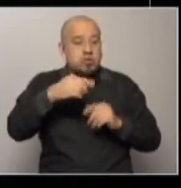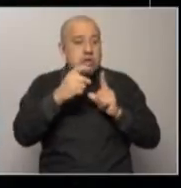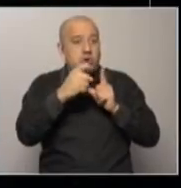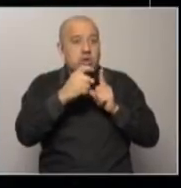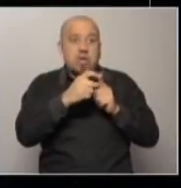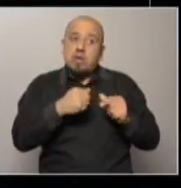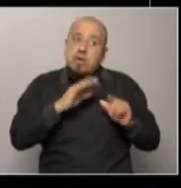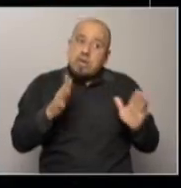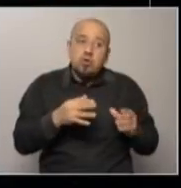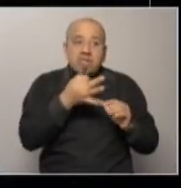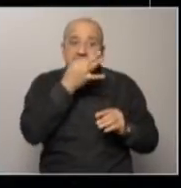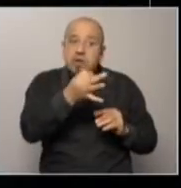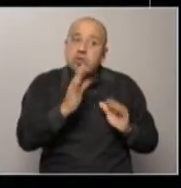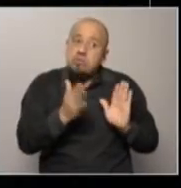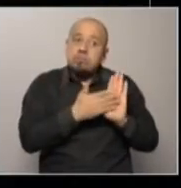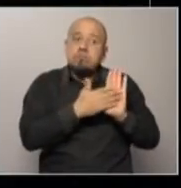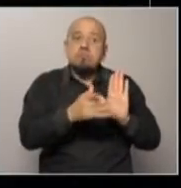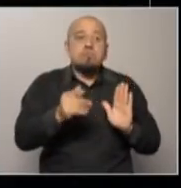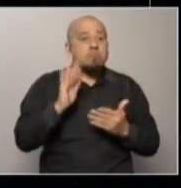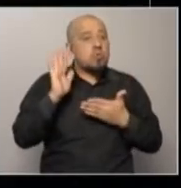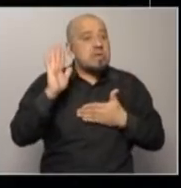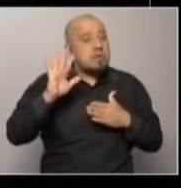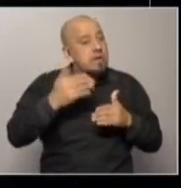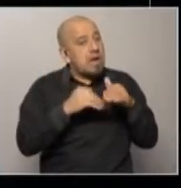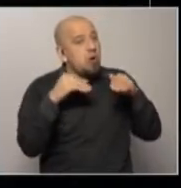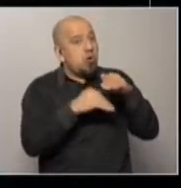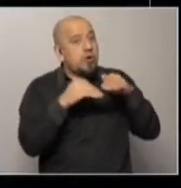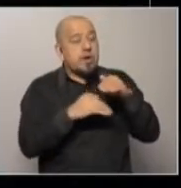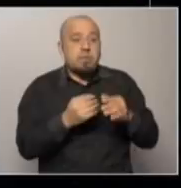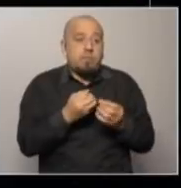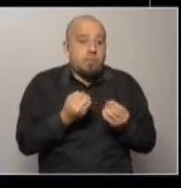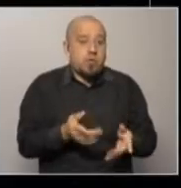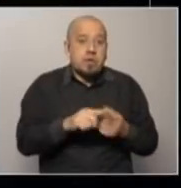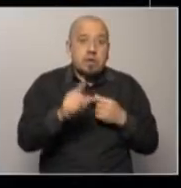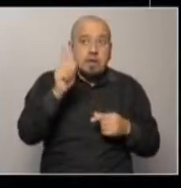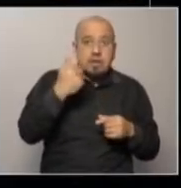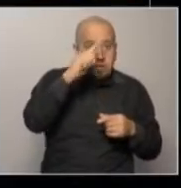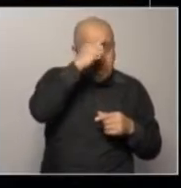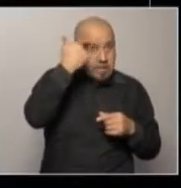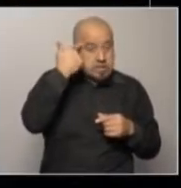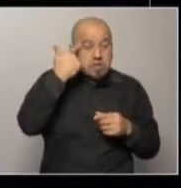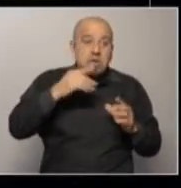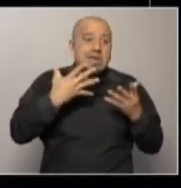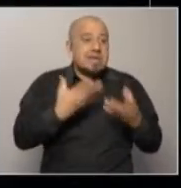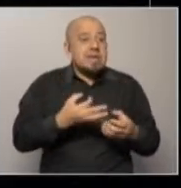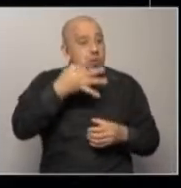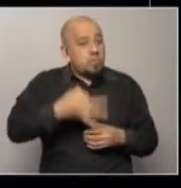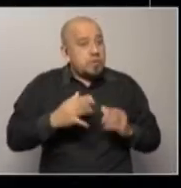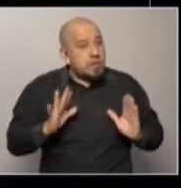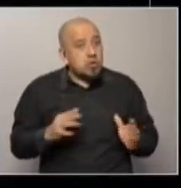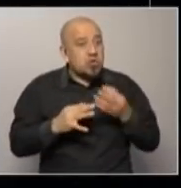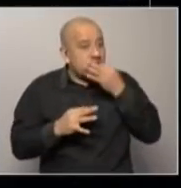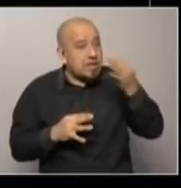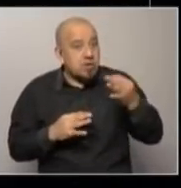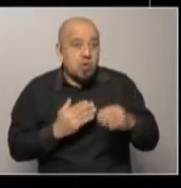era el compromiso de ahorrar y esa es una restricción porque, bueno, el presidente está tratando de cumplir con esa palabra y, por